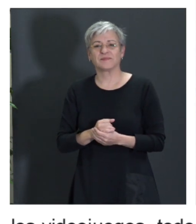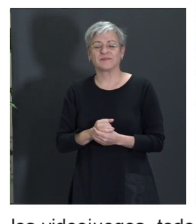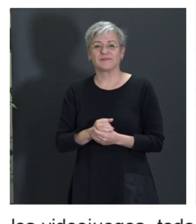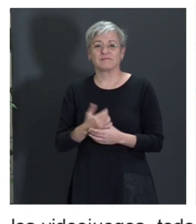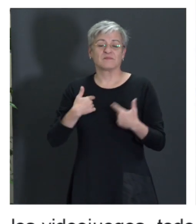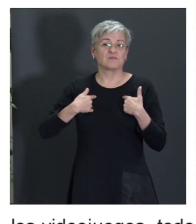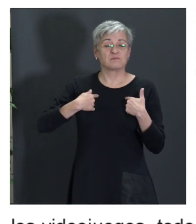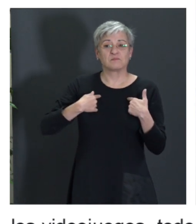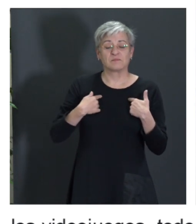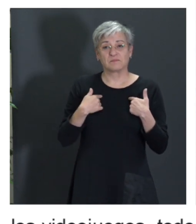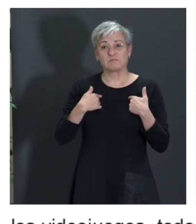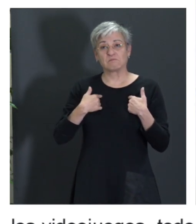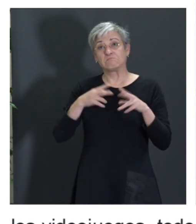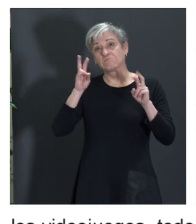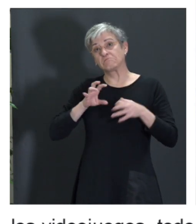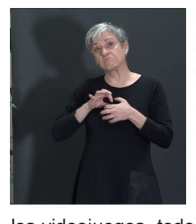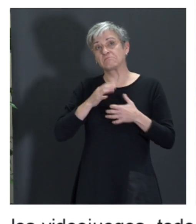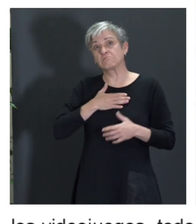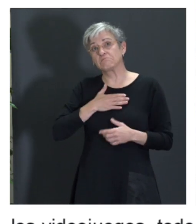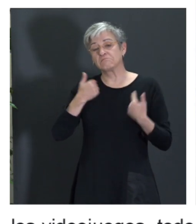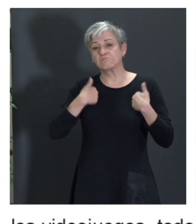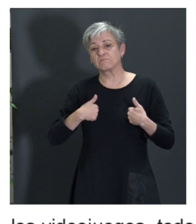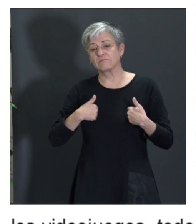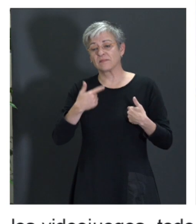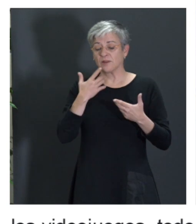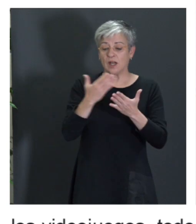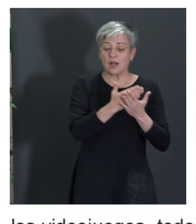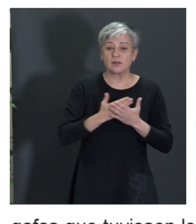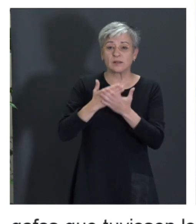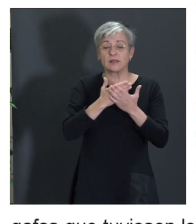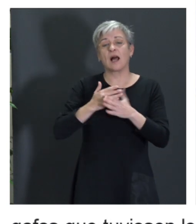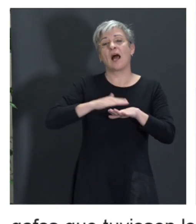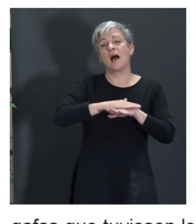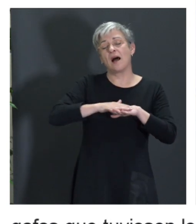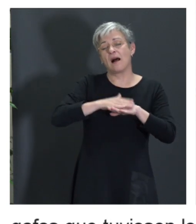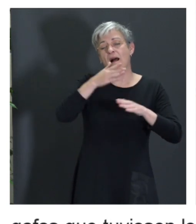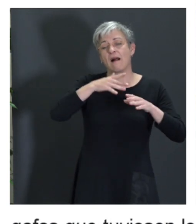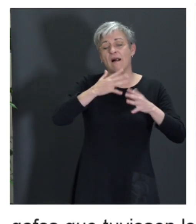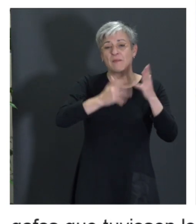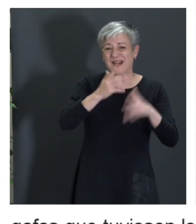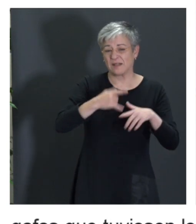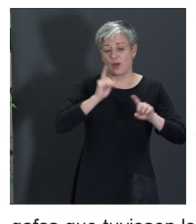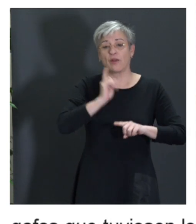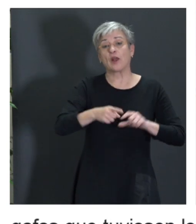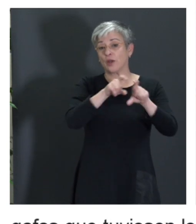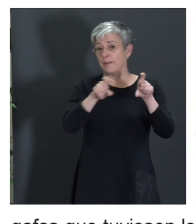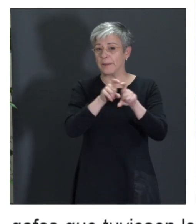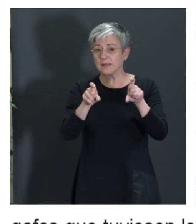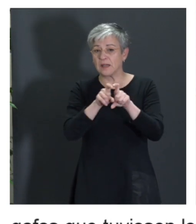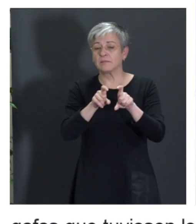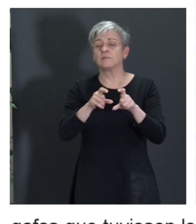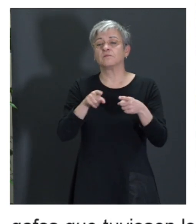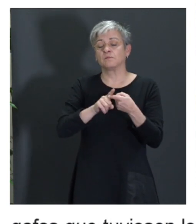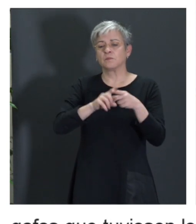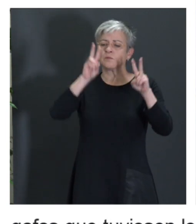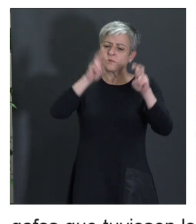Y no sé, respecto a mí, pues contaros que estudié Administración y Dirección de Empresas, que me especialicé en el